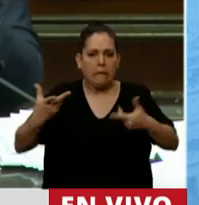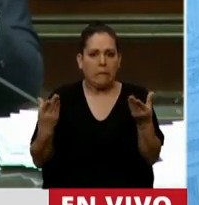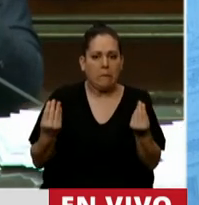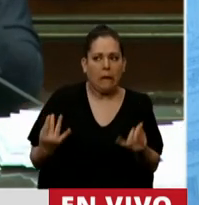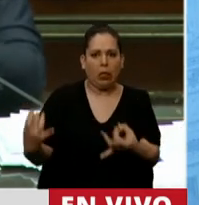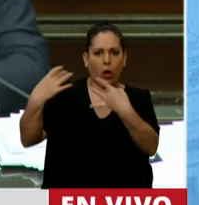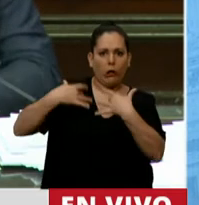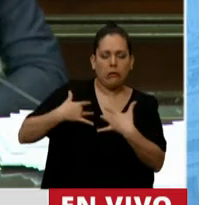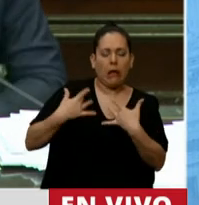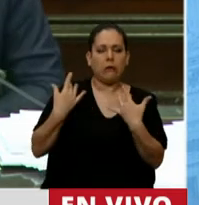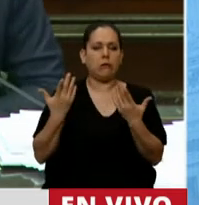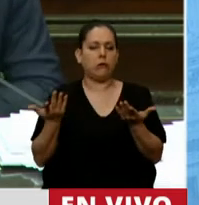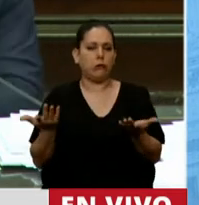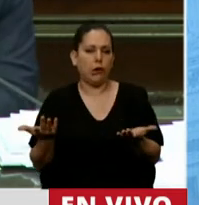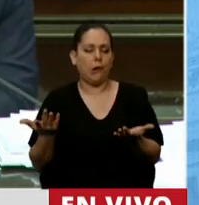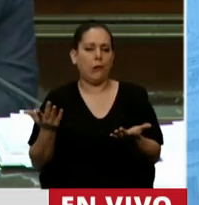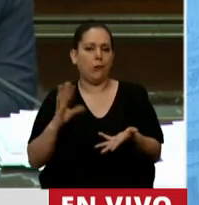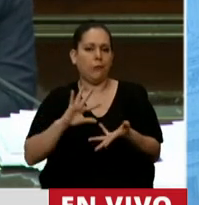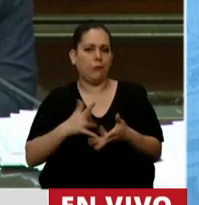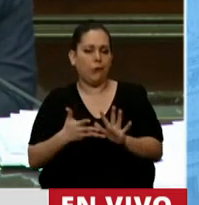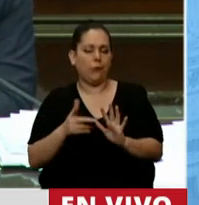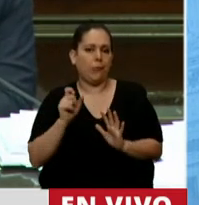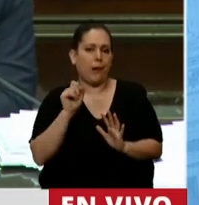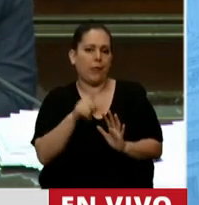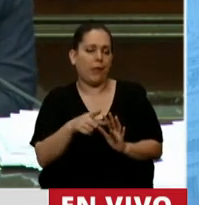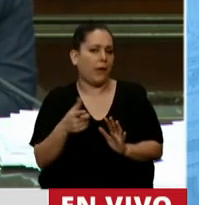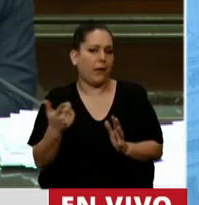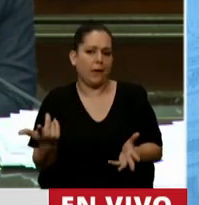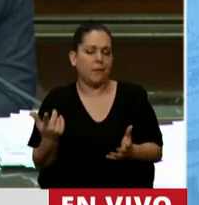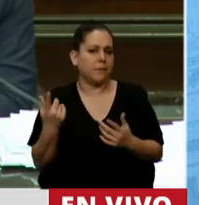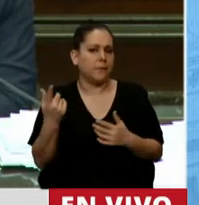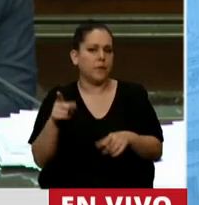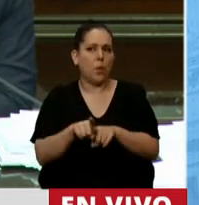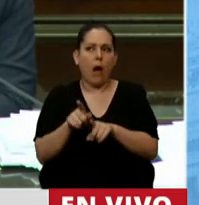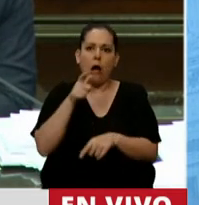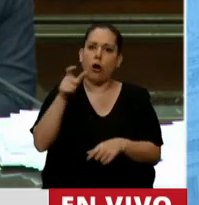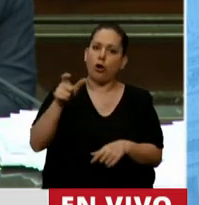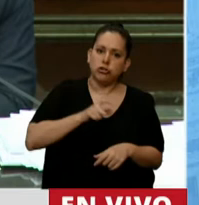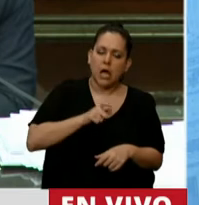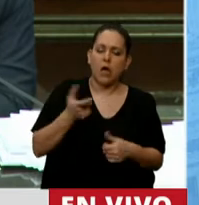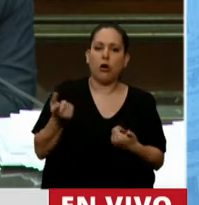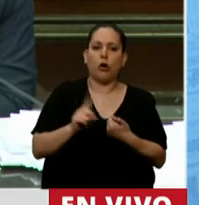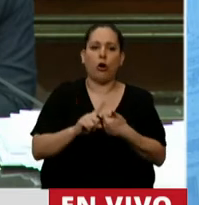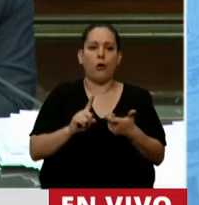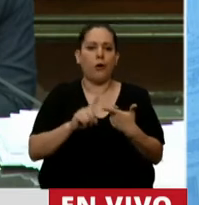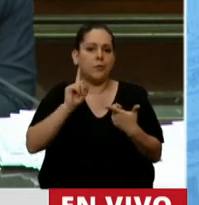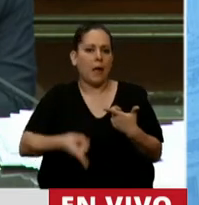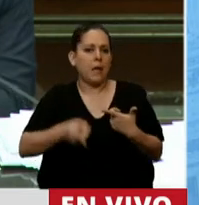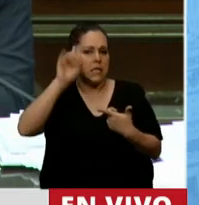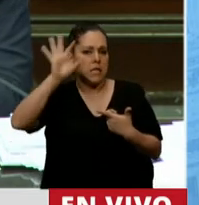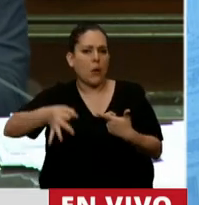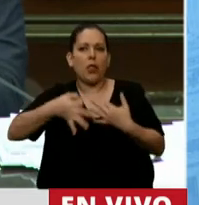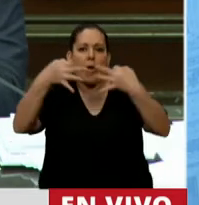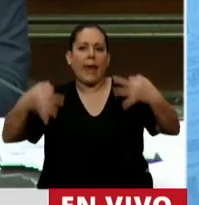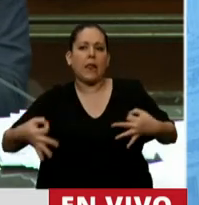postura de darnos algunos consejos y tomando como referencia la ética del